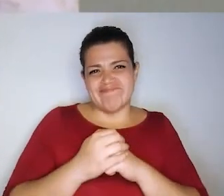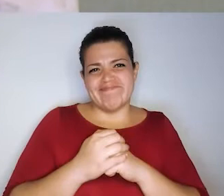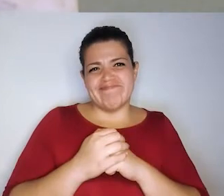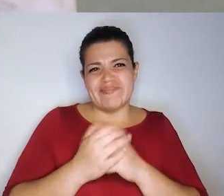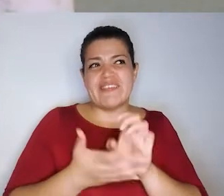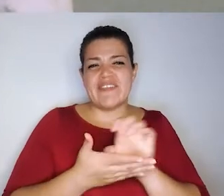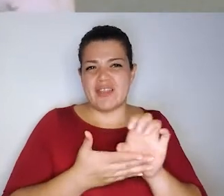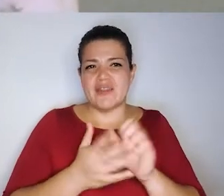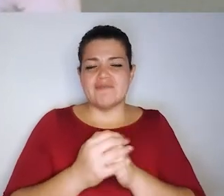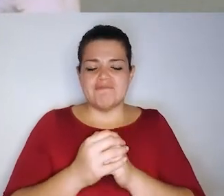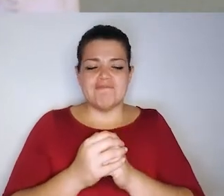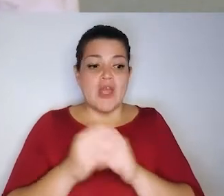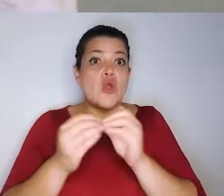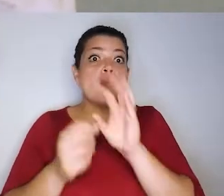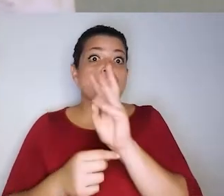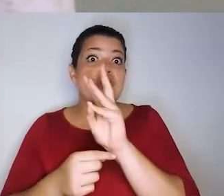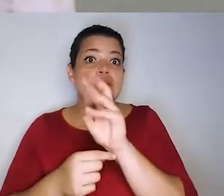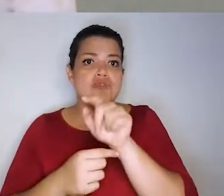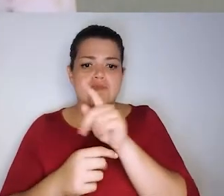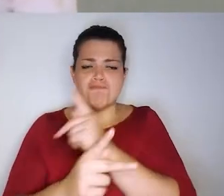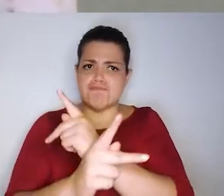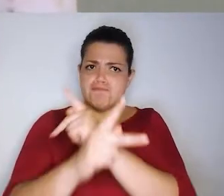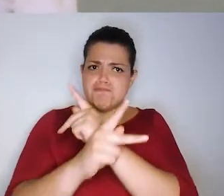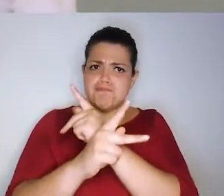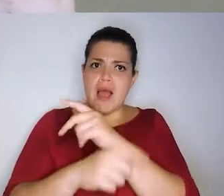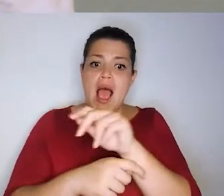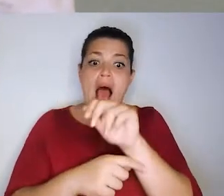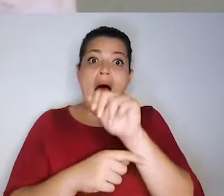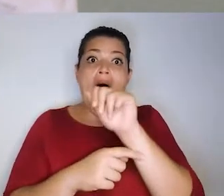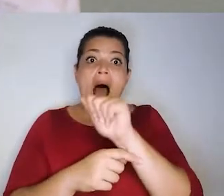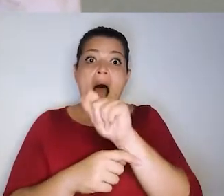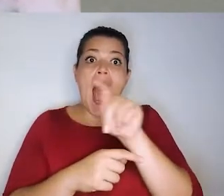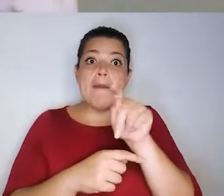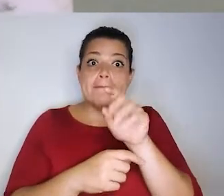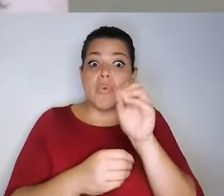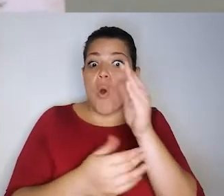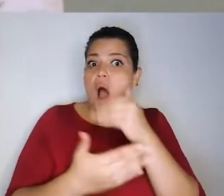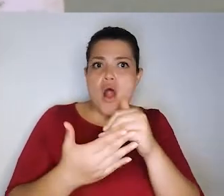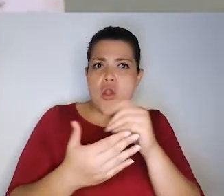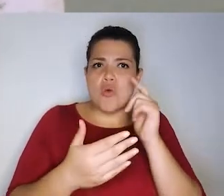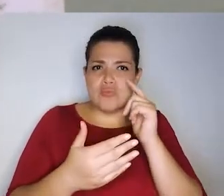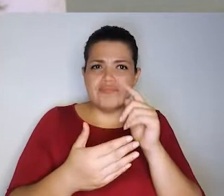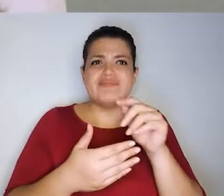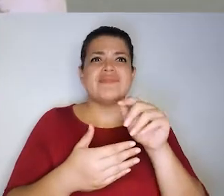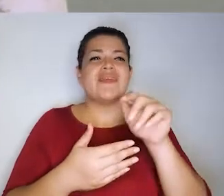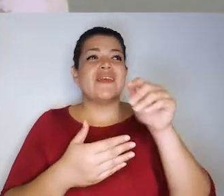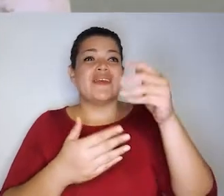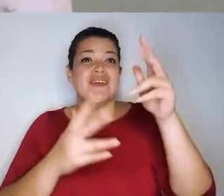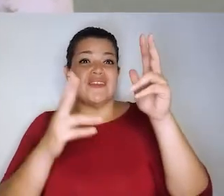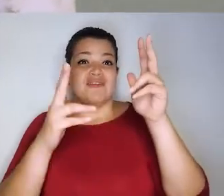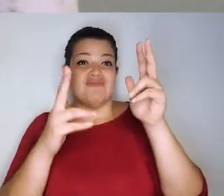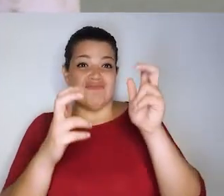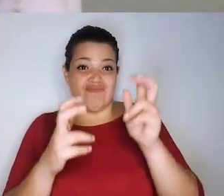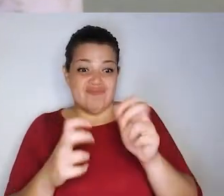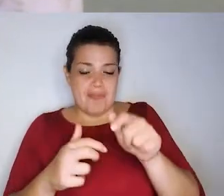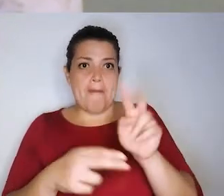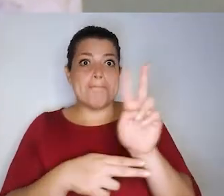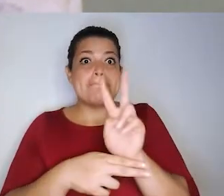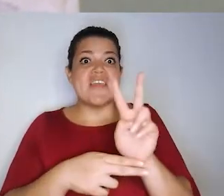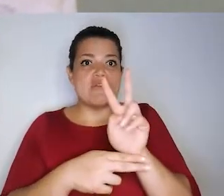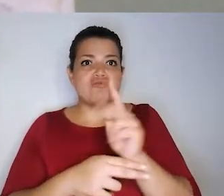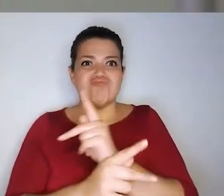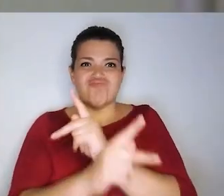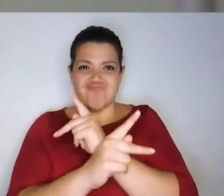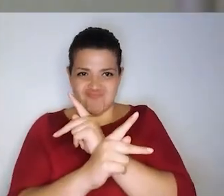Número seis, proteja siempre sus dispositivos con un programa antivirus y un anti